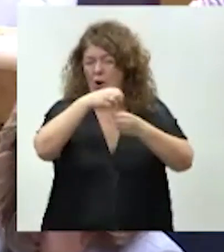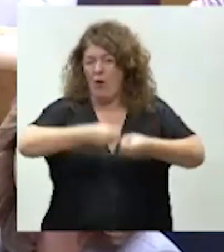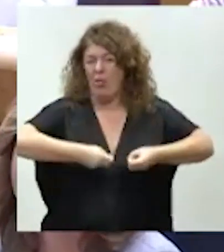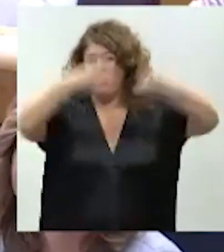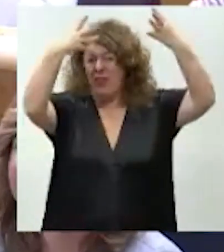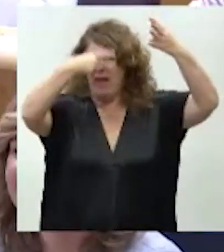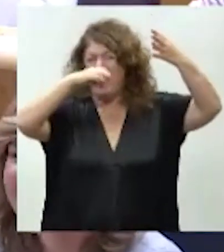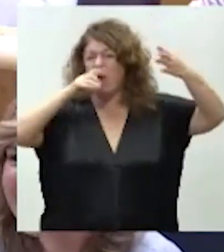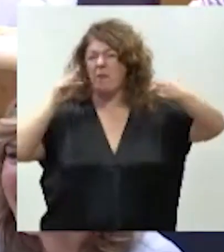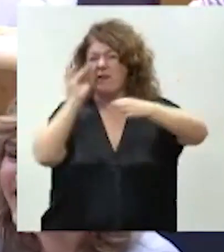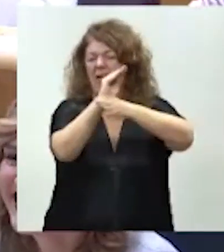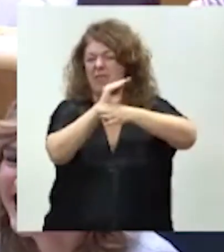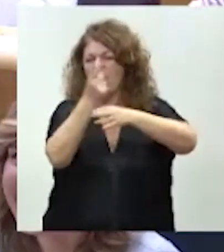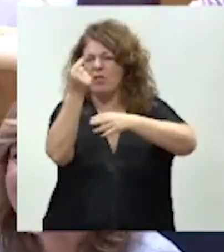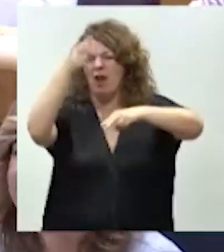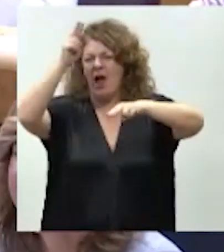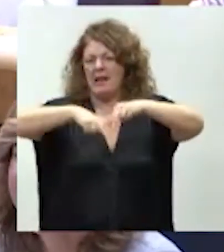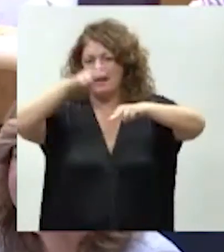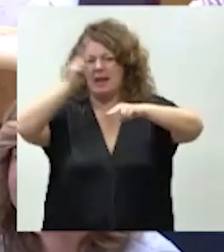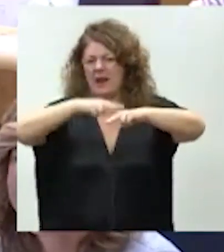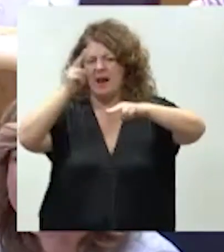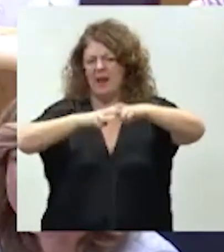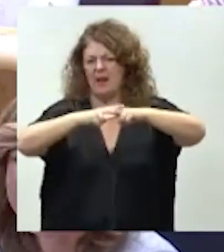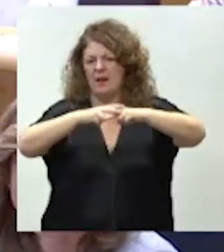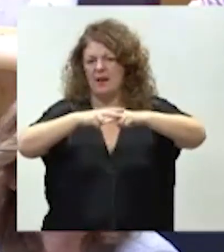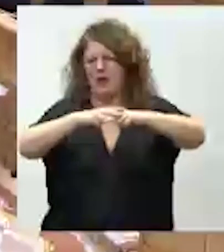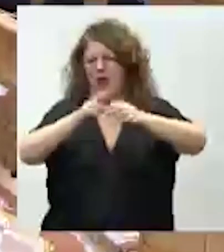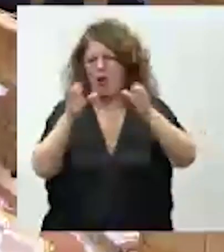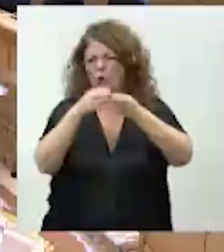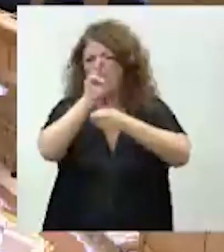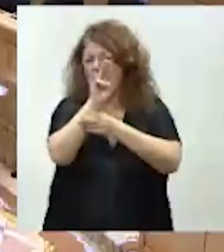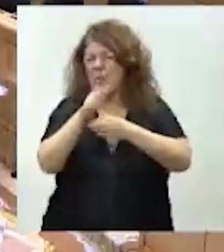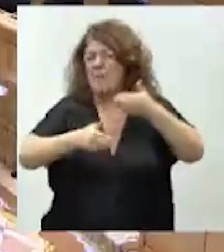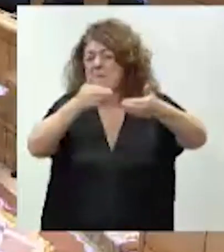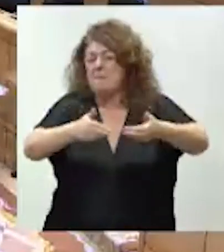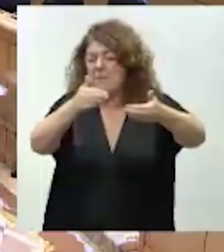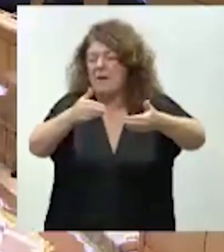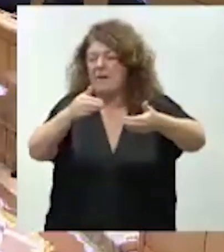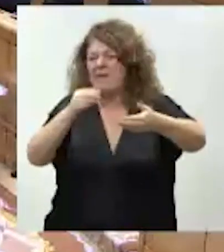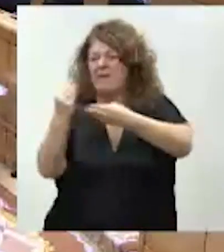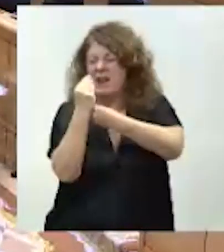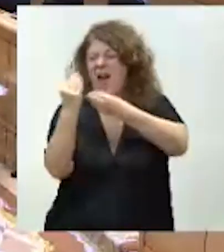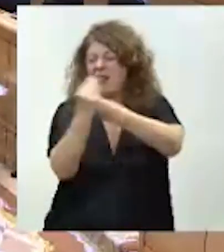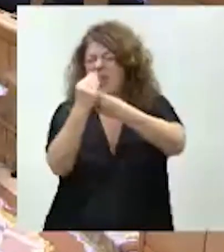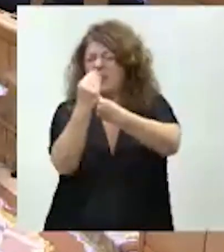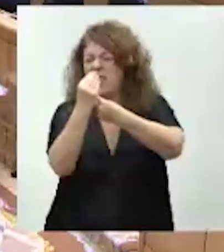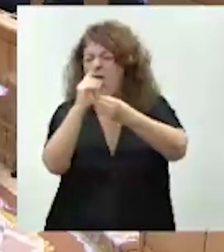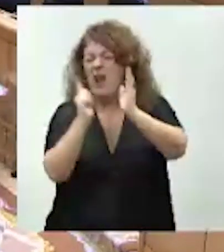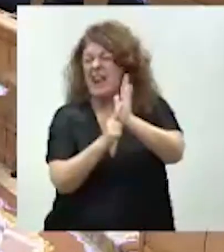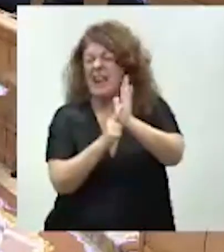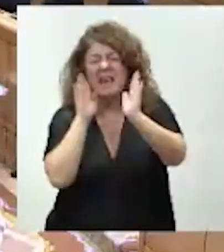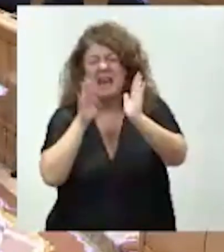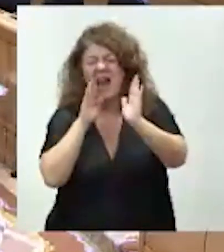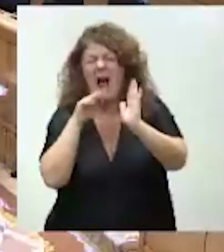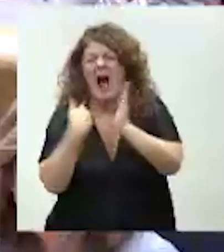financiada con dinero negro. Un partido que ha ido palante en materia de financiación ilegal hasta tres veces,